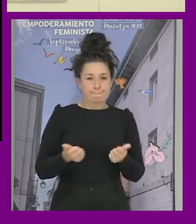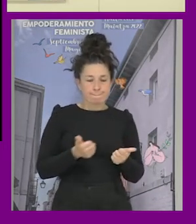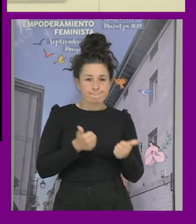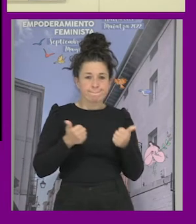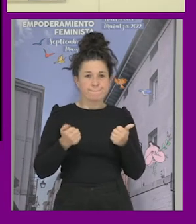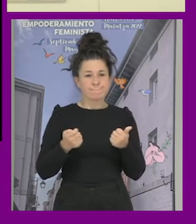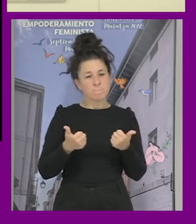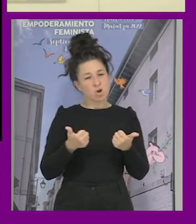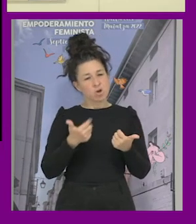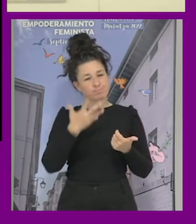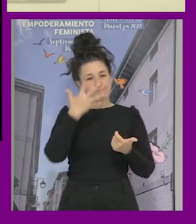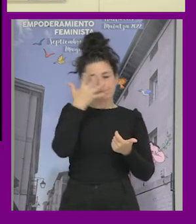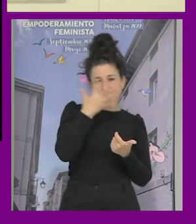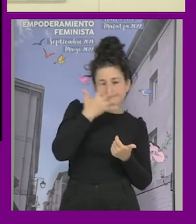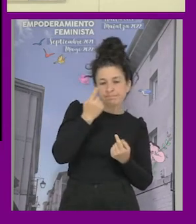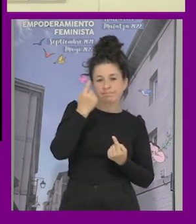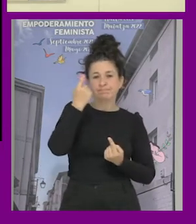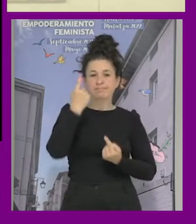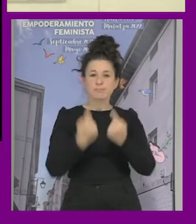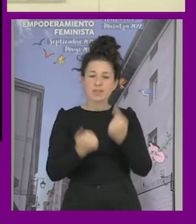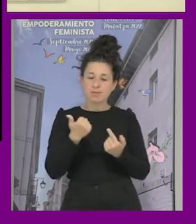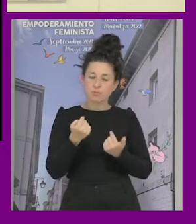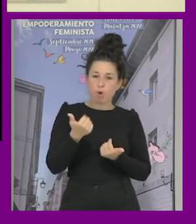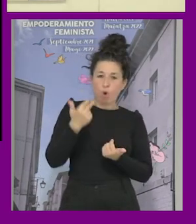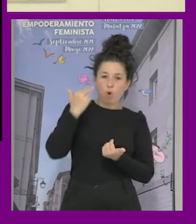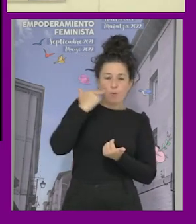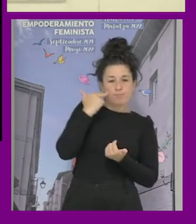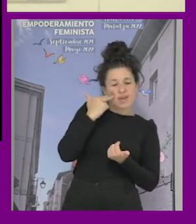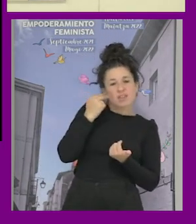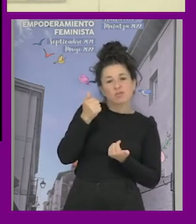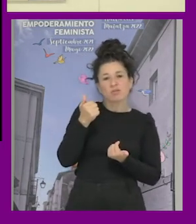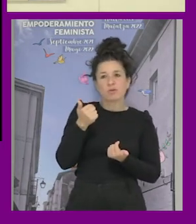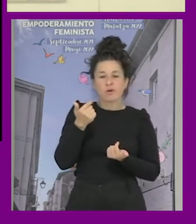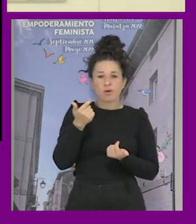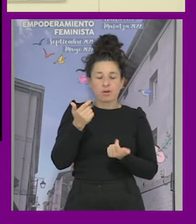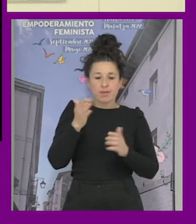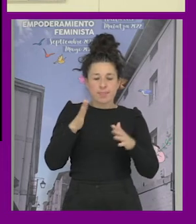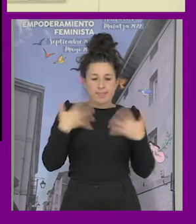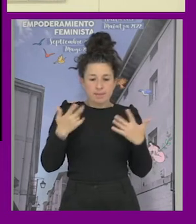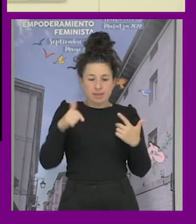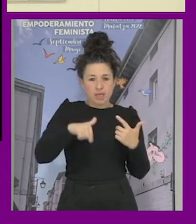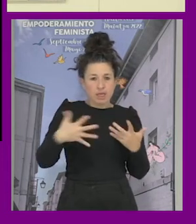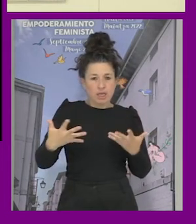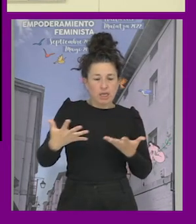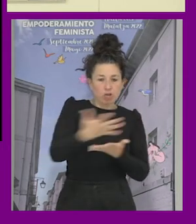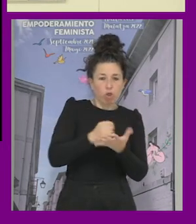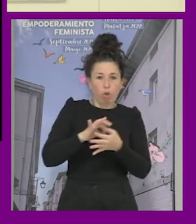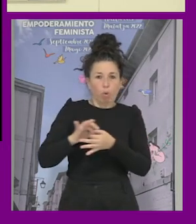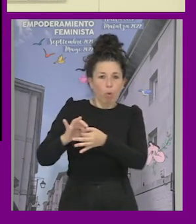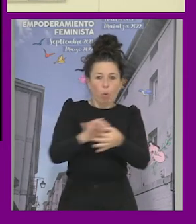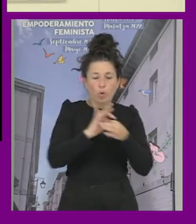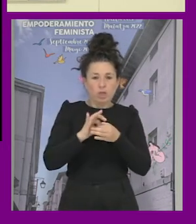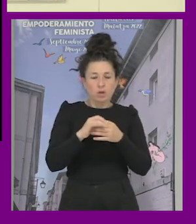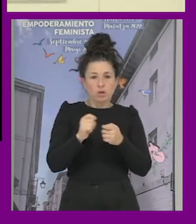con reparo en algunos casos con algo de miedo la idea de de repente se van a juntar aquí todo y nos va a